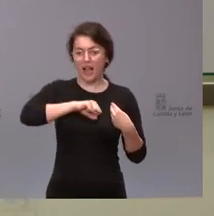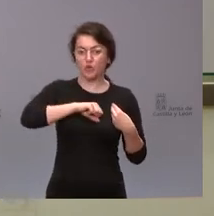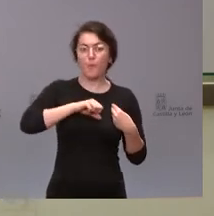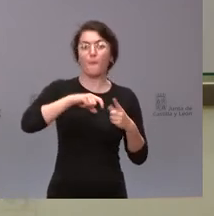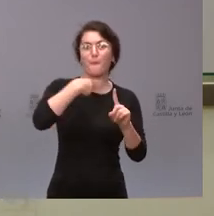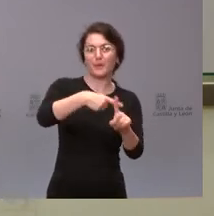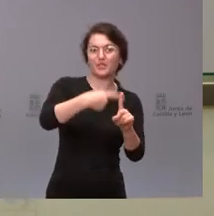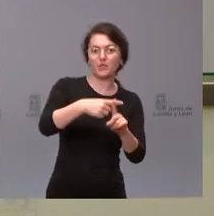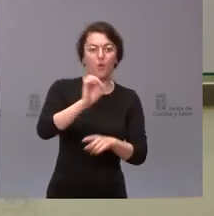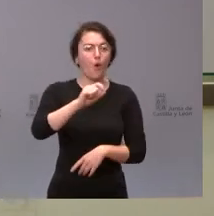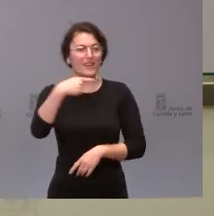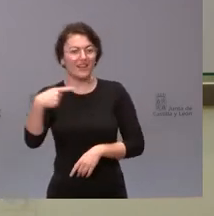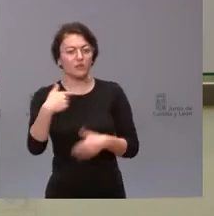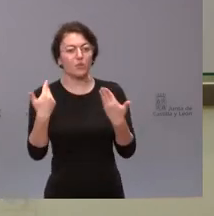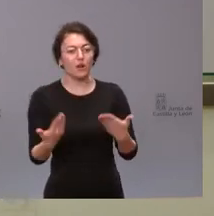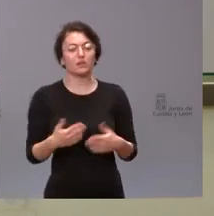no. Y respecto a la COVID,